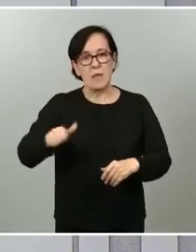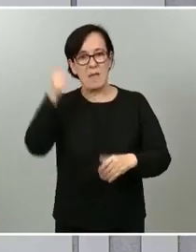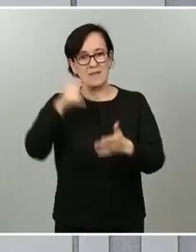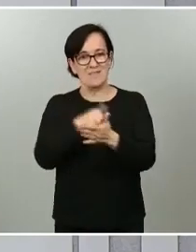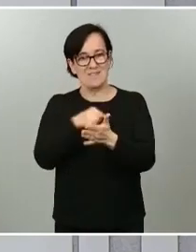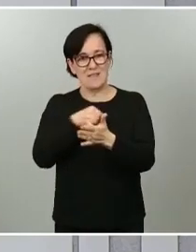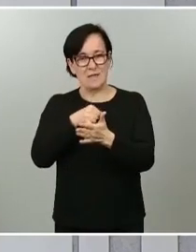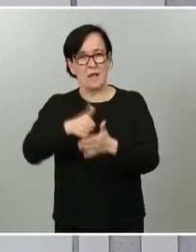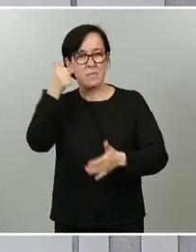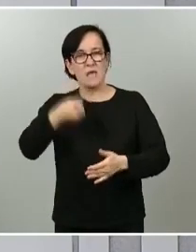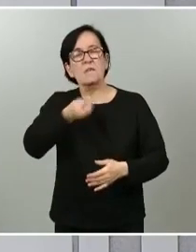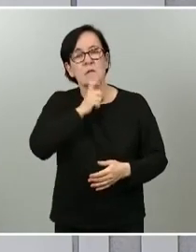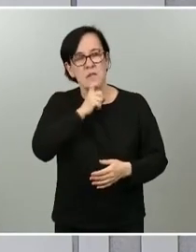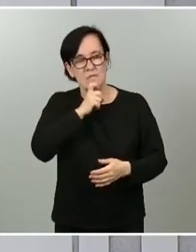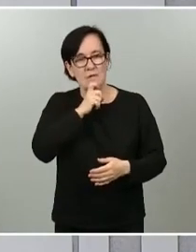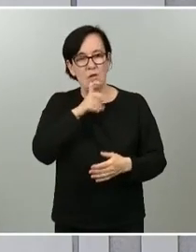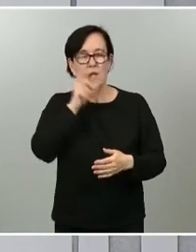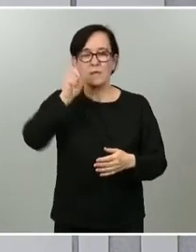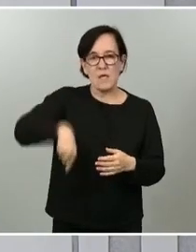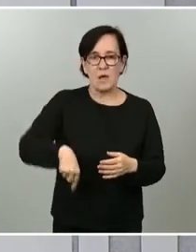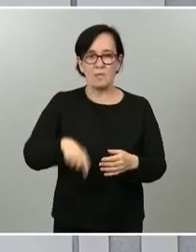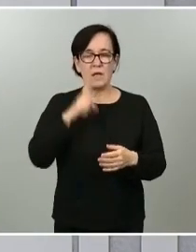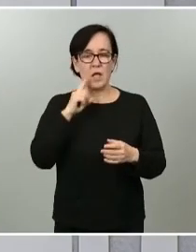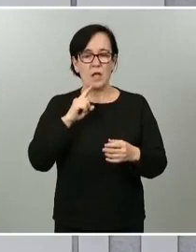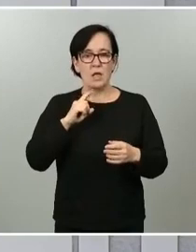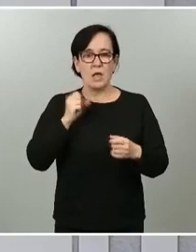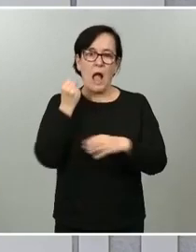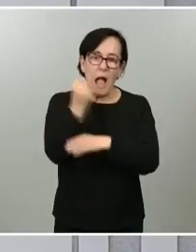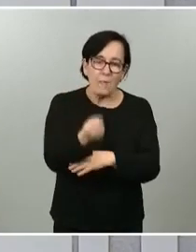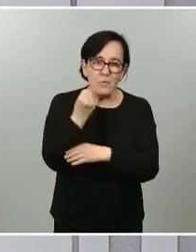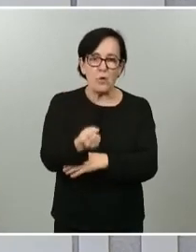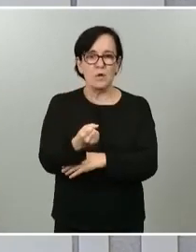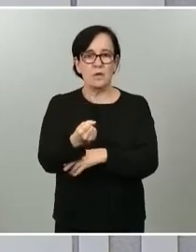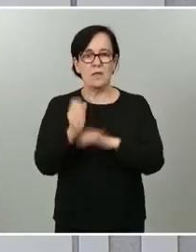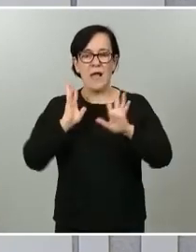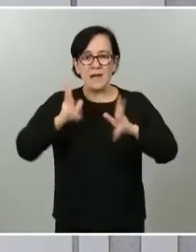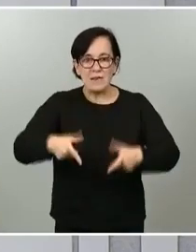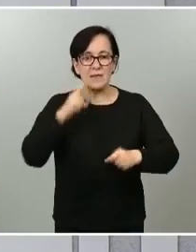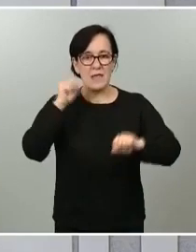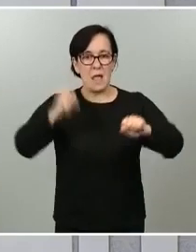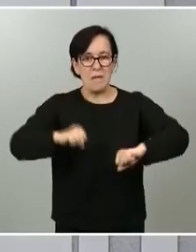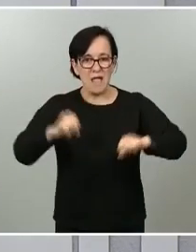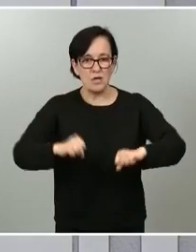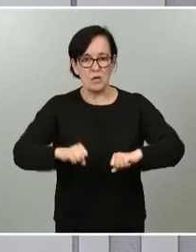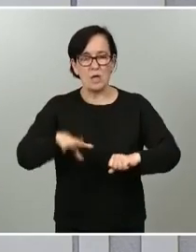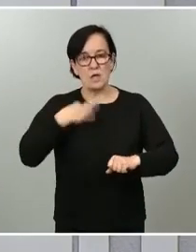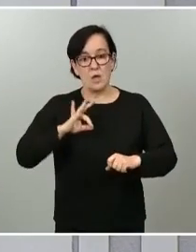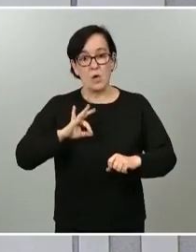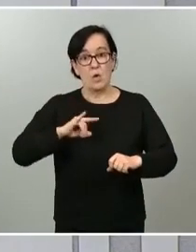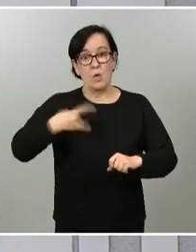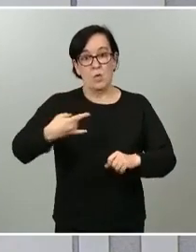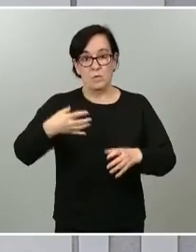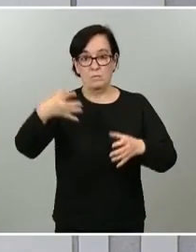tenido más dificultades, también para los refuerzos, para los apoyos a las residencias de mayores que han tenido que reforzar su